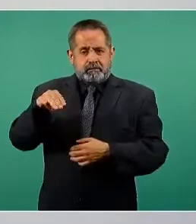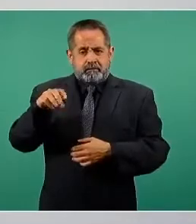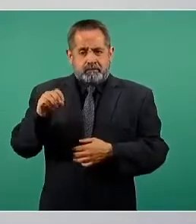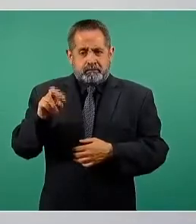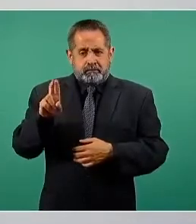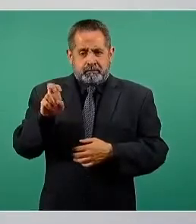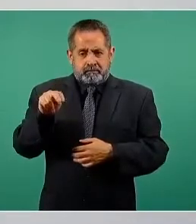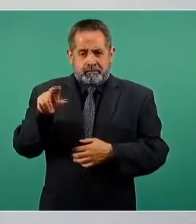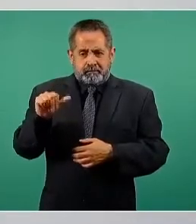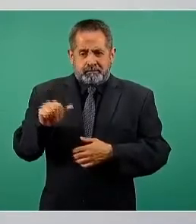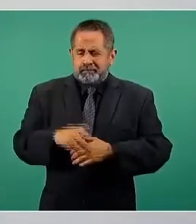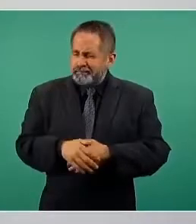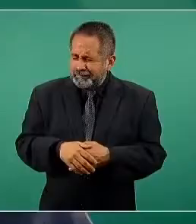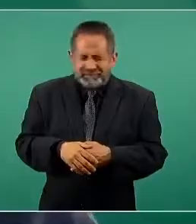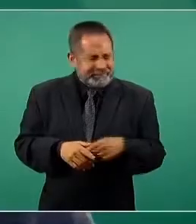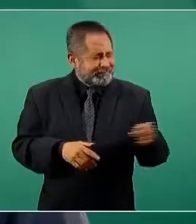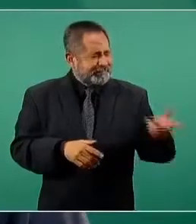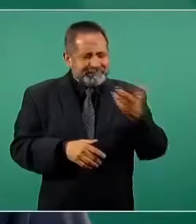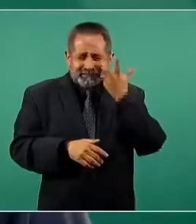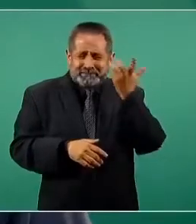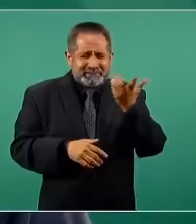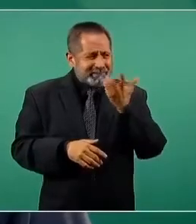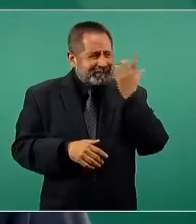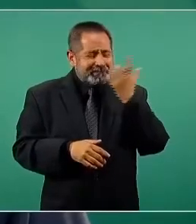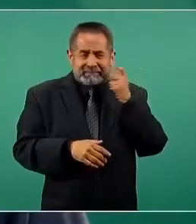Eso es lo más faccioso que puede haber.